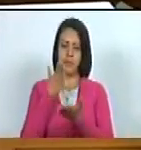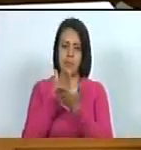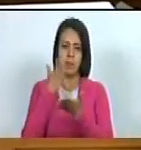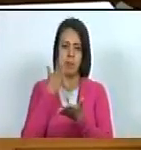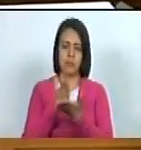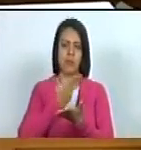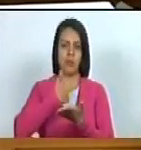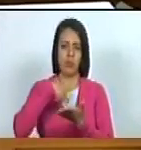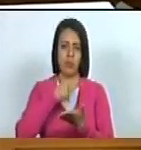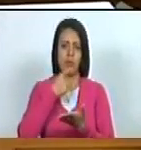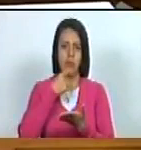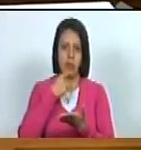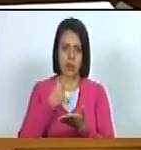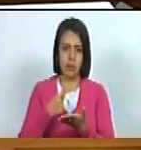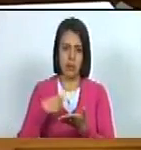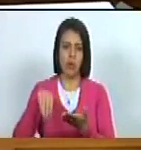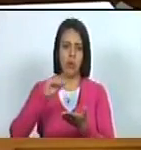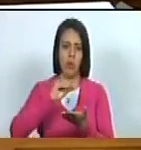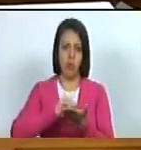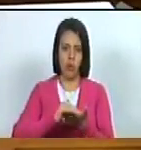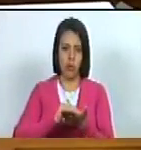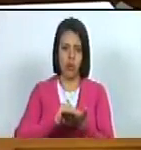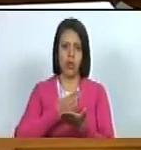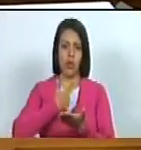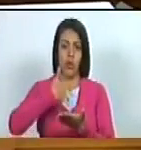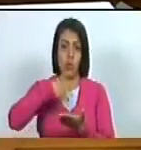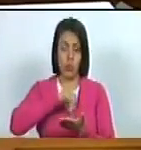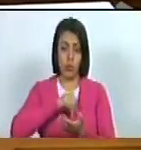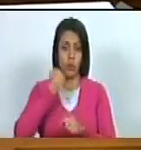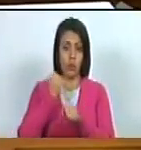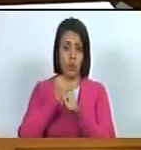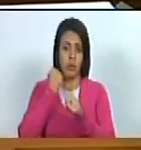hemos insistido en que nuestro papel